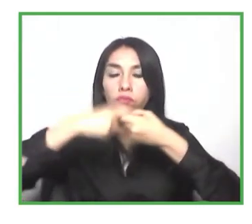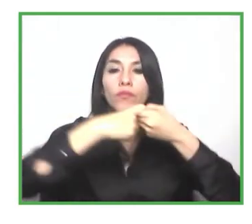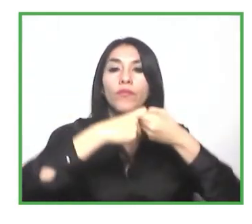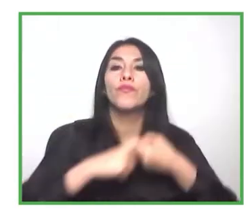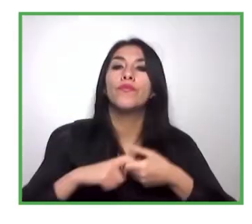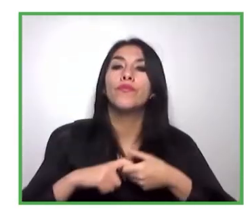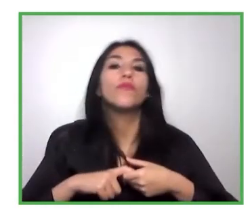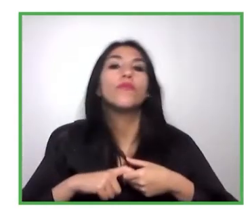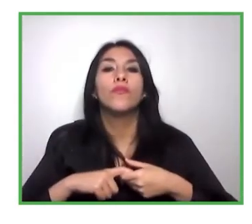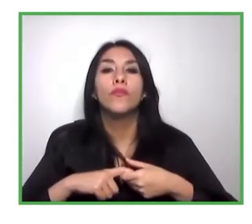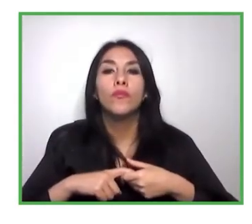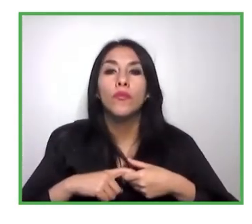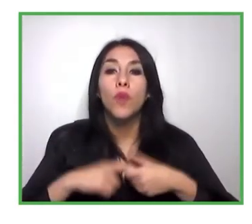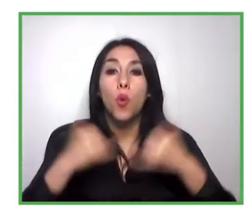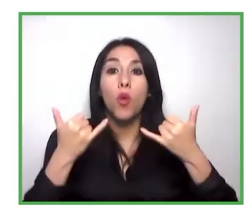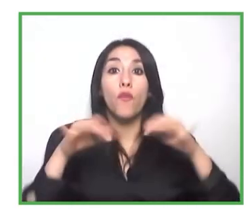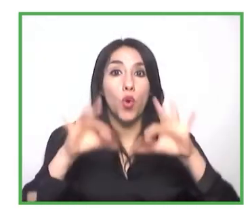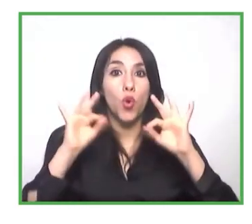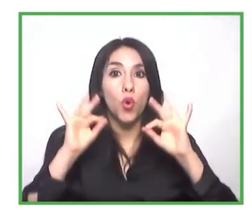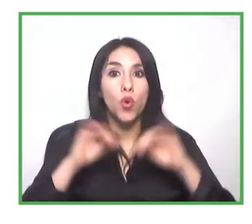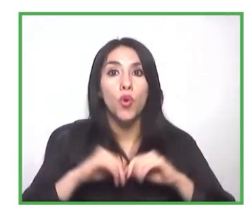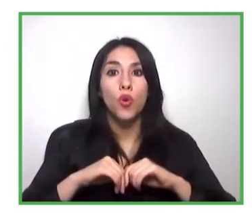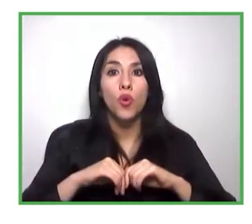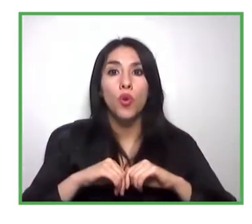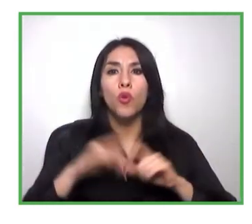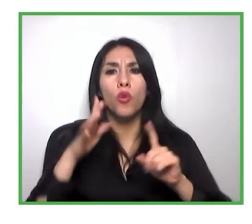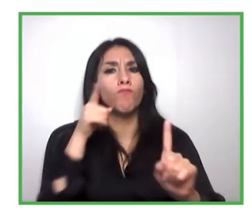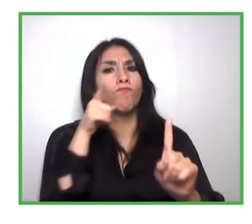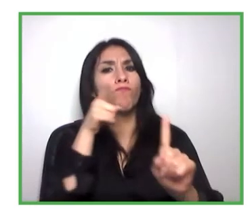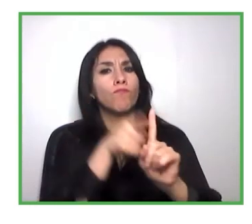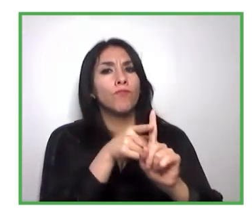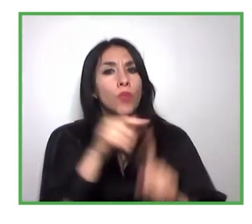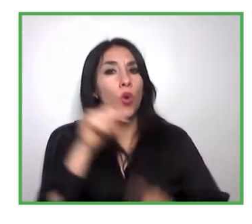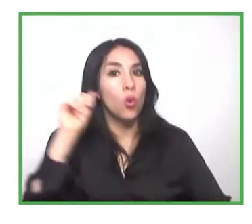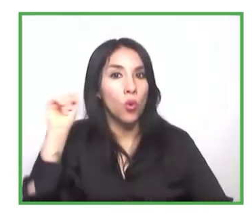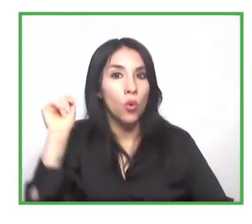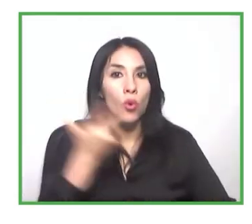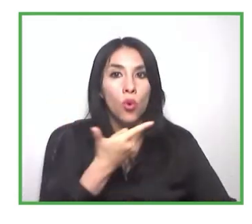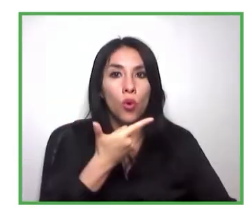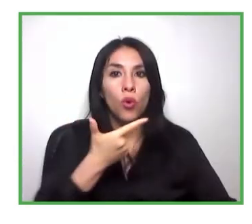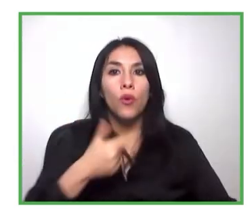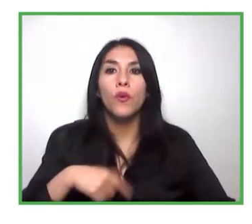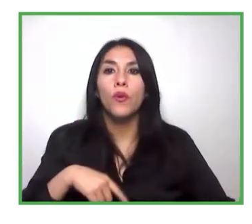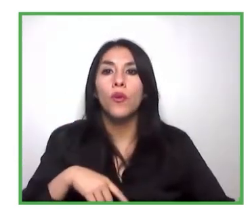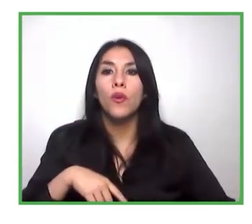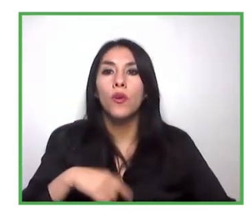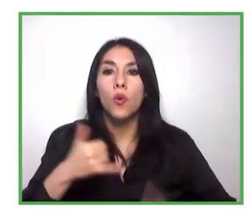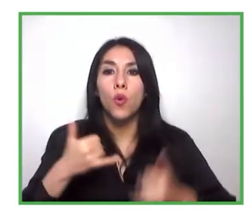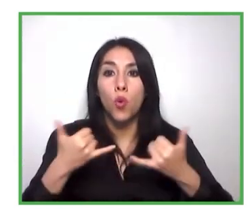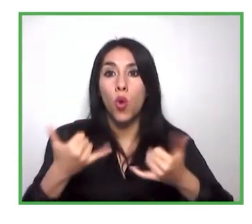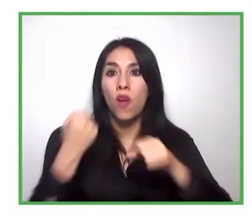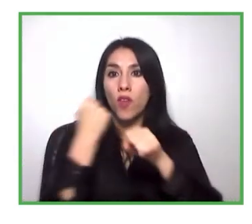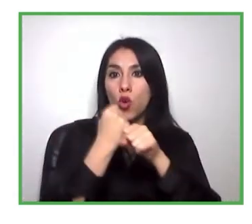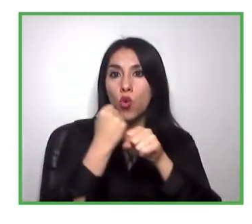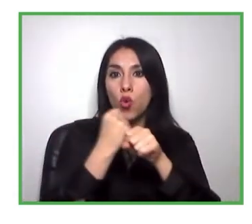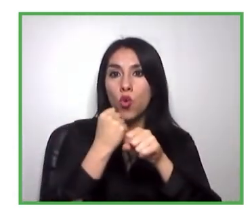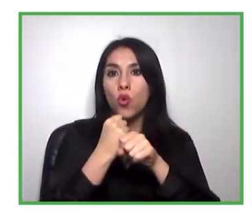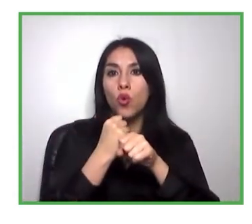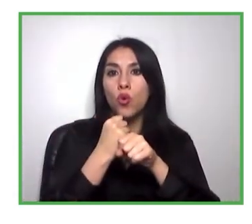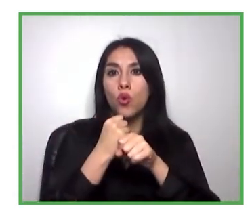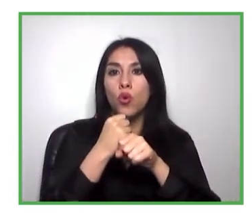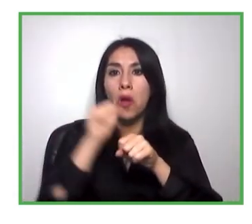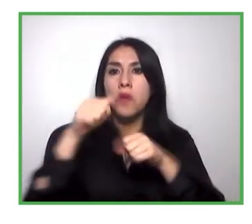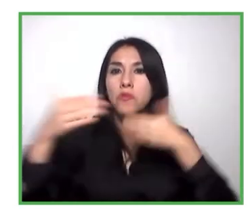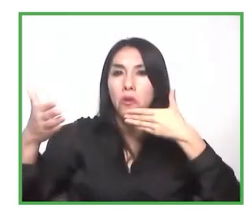misiones de todas las organizaciones que estamos acá presentes, y las que trabajamos por lo que es la inclusión de las personas con discapacidad, de que estén más cerca de poder llevarse a cabo. Es